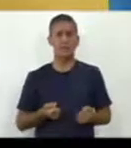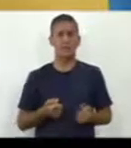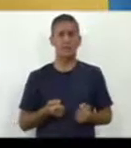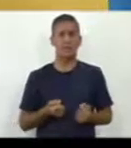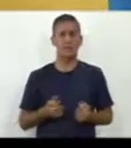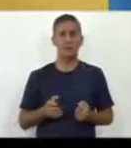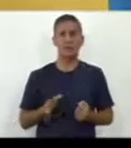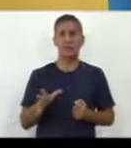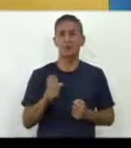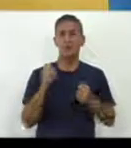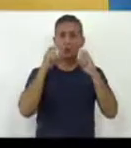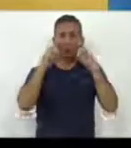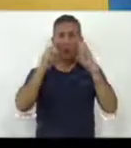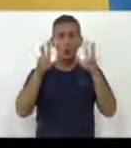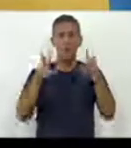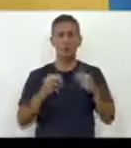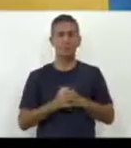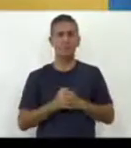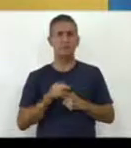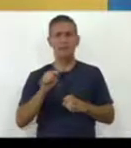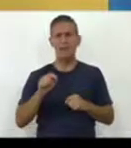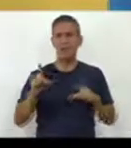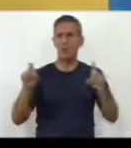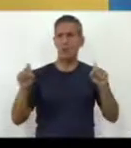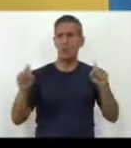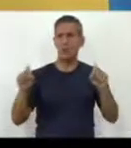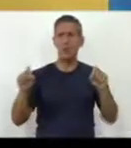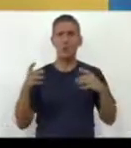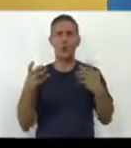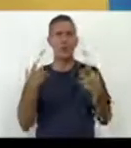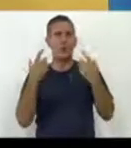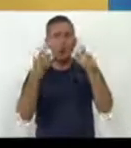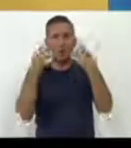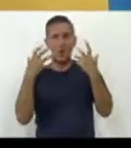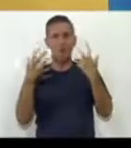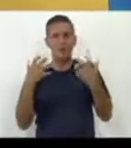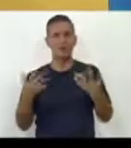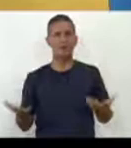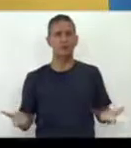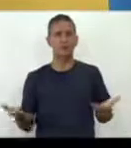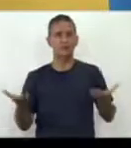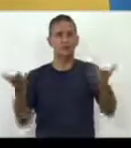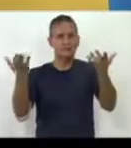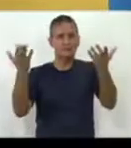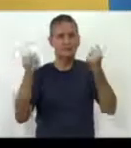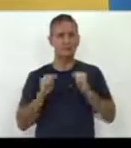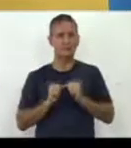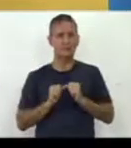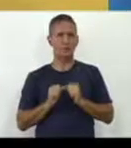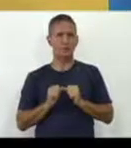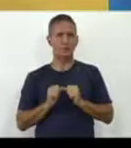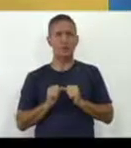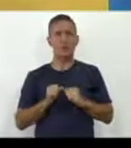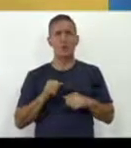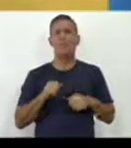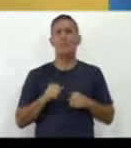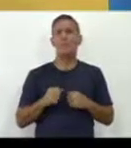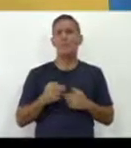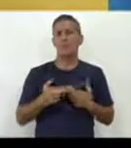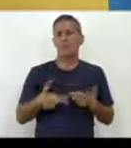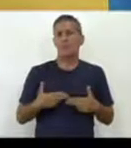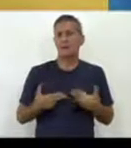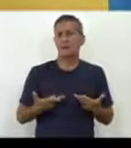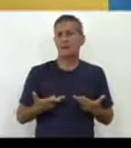cotidiana, aporta el juego mucho al desarrollo y entonces la realización de